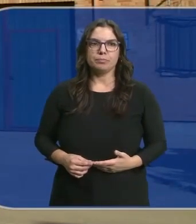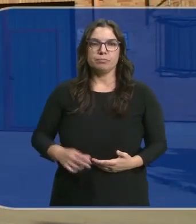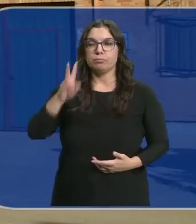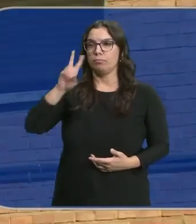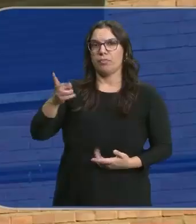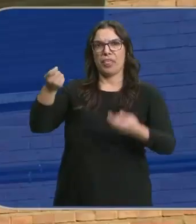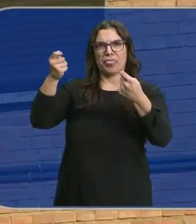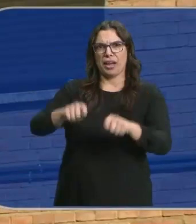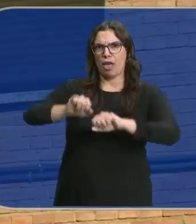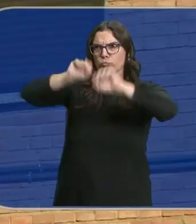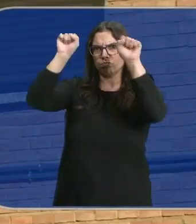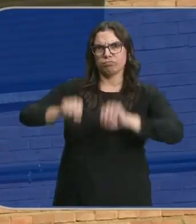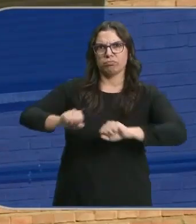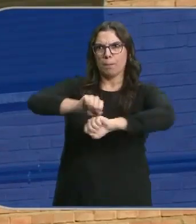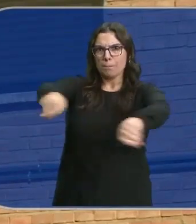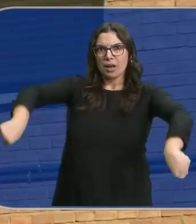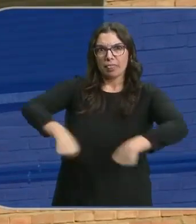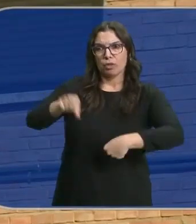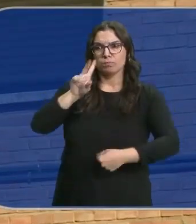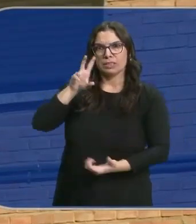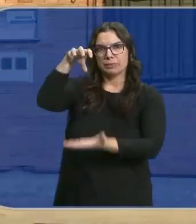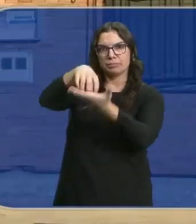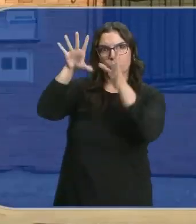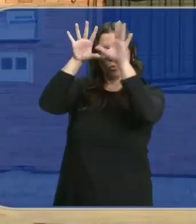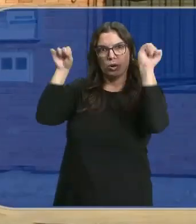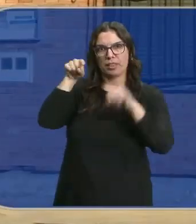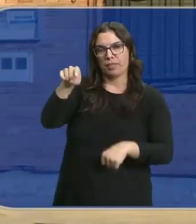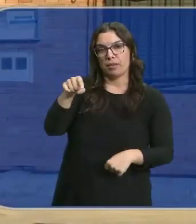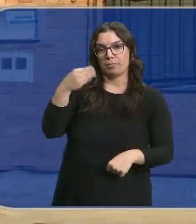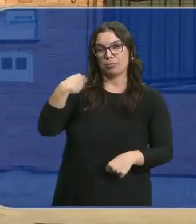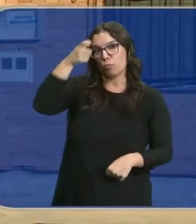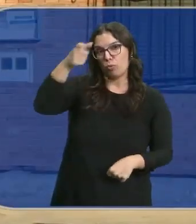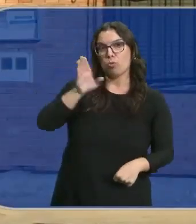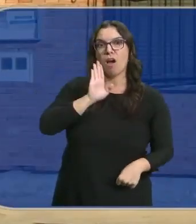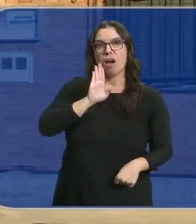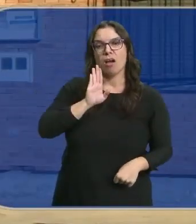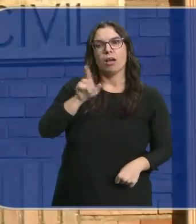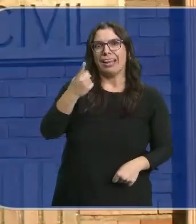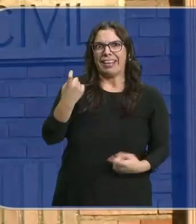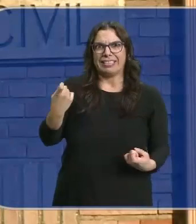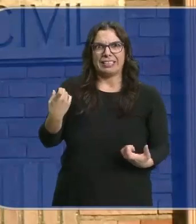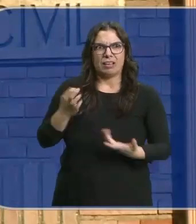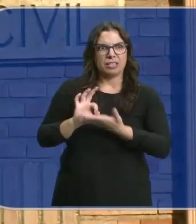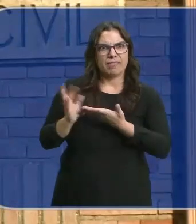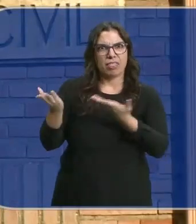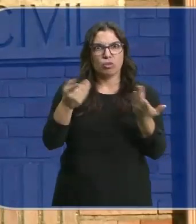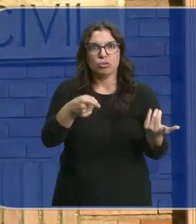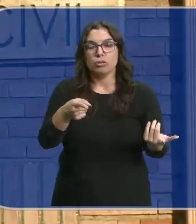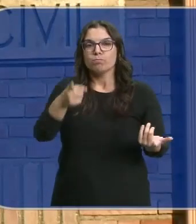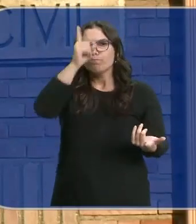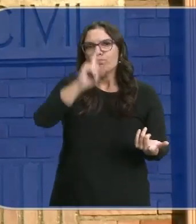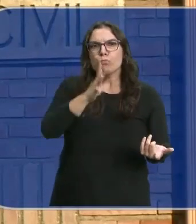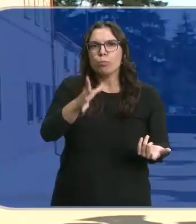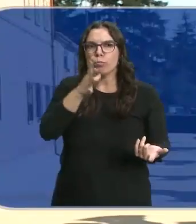Vacío y cerrado a cal y canto. Así se encuentran ahora la comandancia de la Guardia Civil, los vecinos de Villadiego que necesitan de sus servicios. No saben